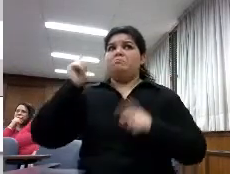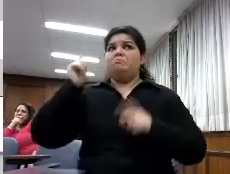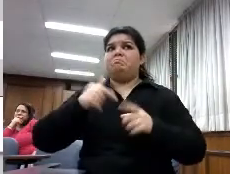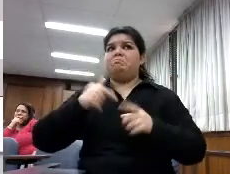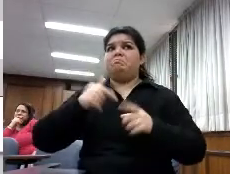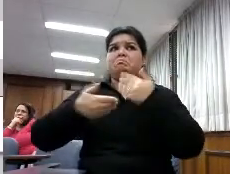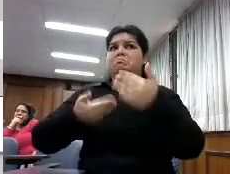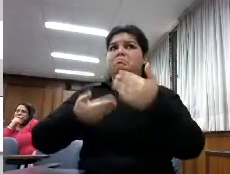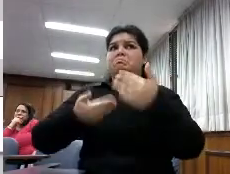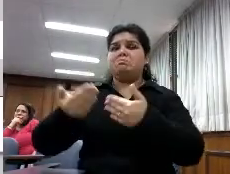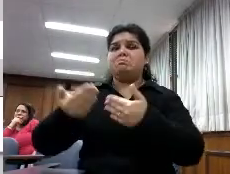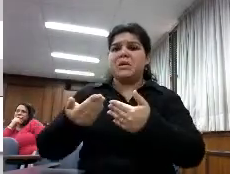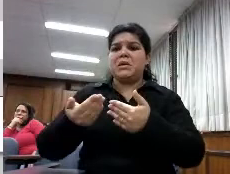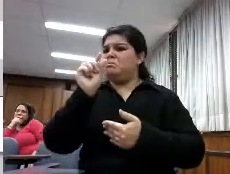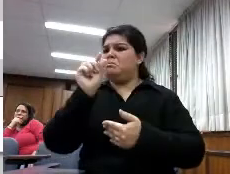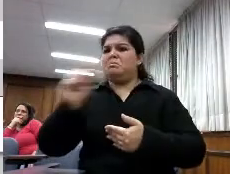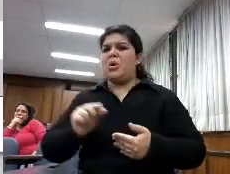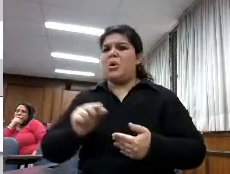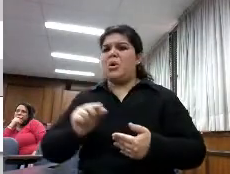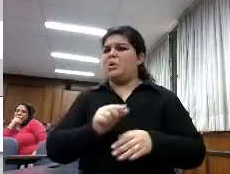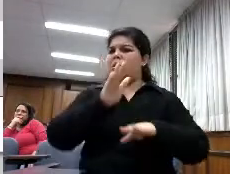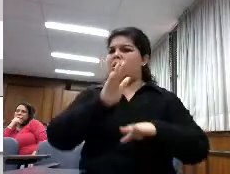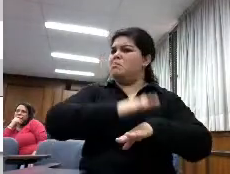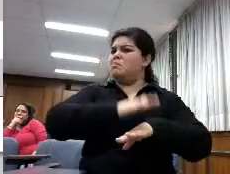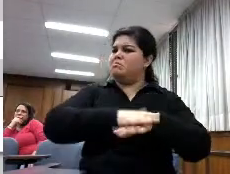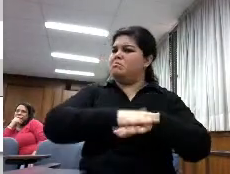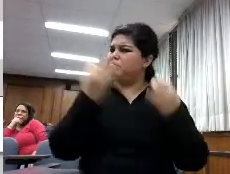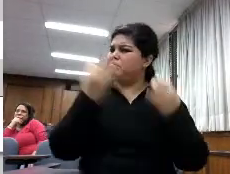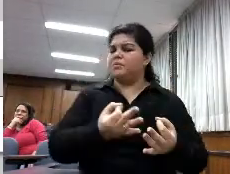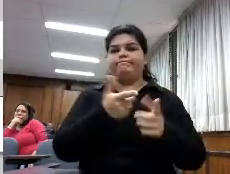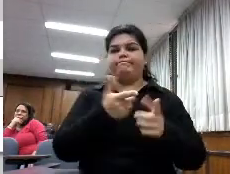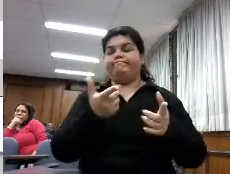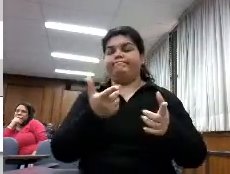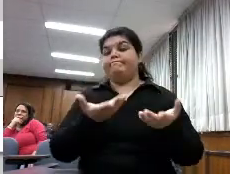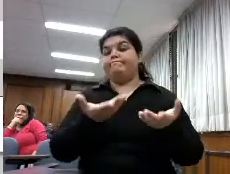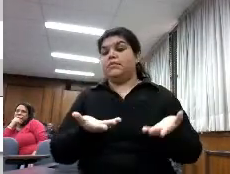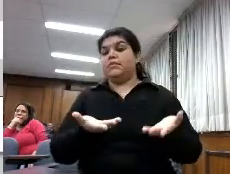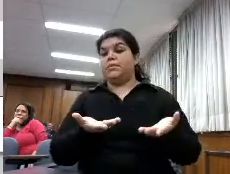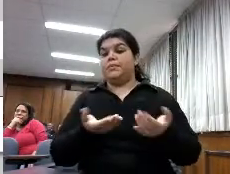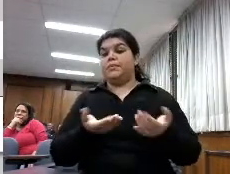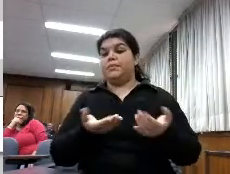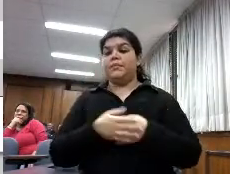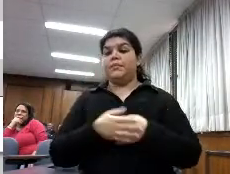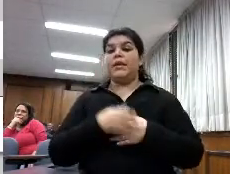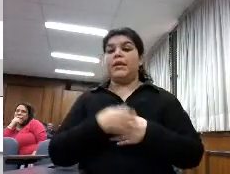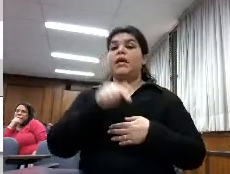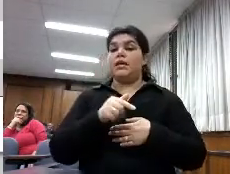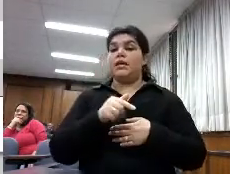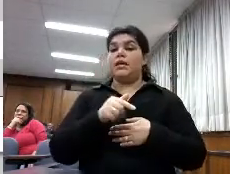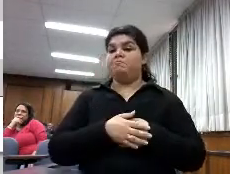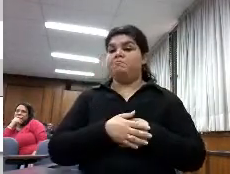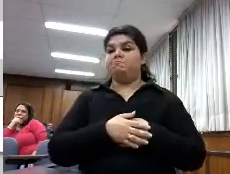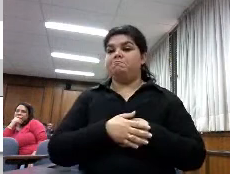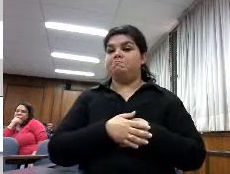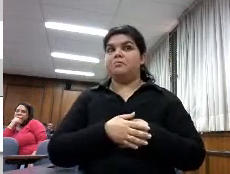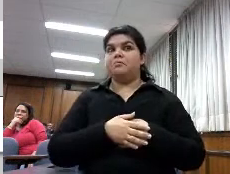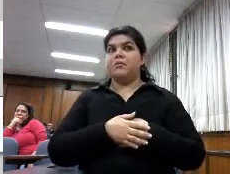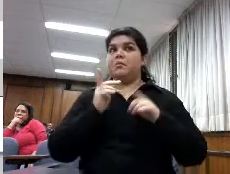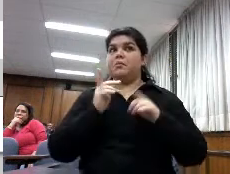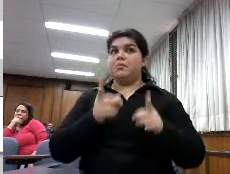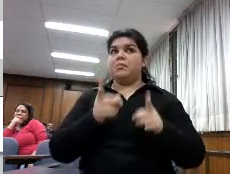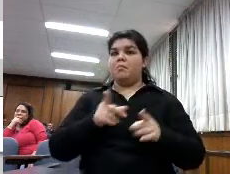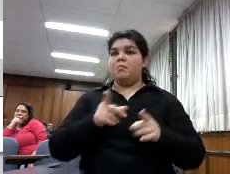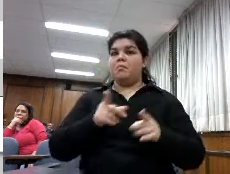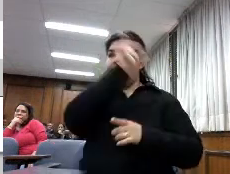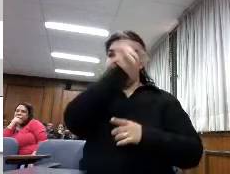ese compromiso digámoslo pero nos sirve por lo menos aunque no sea un reflejo de un país